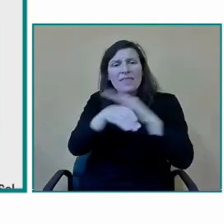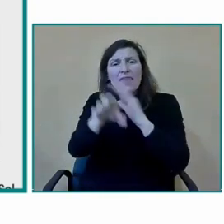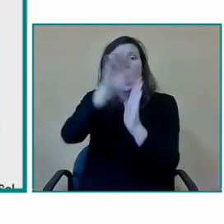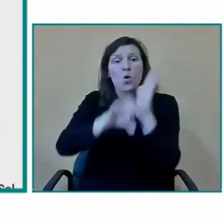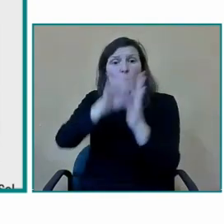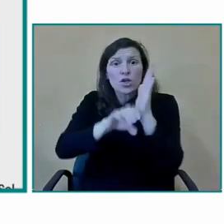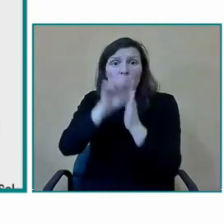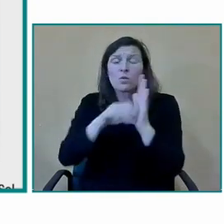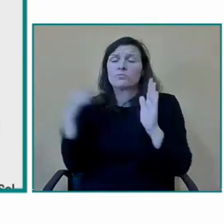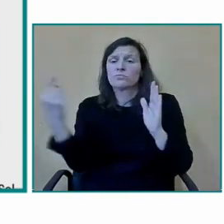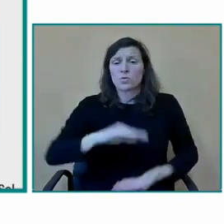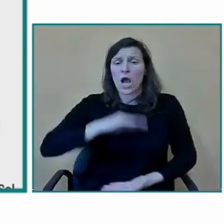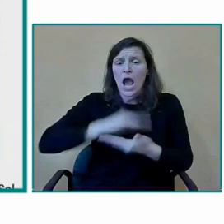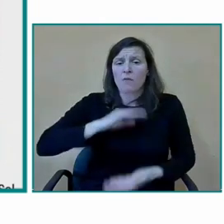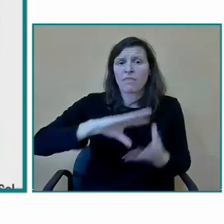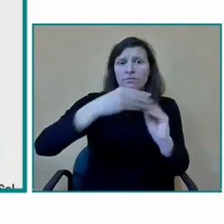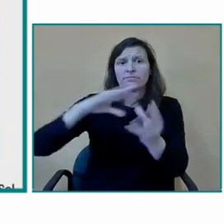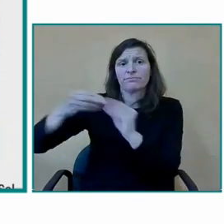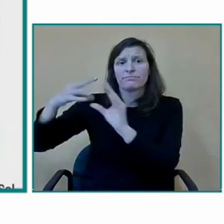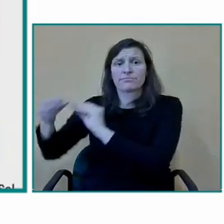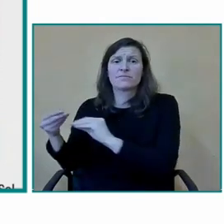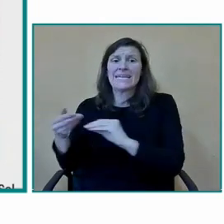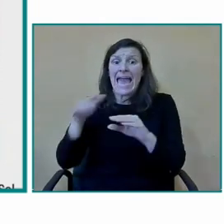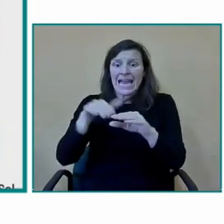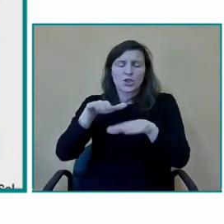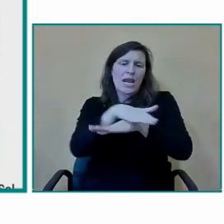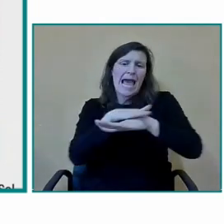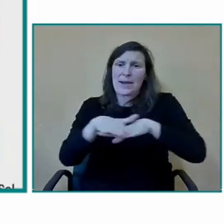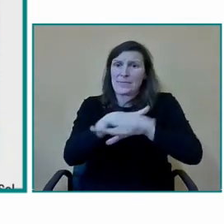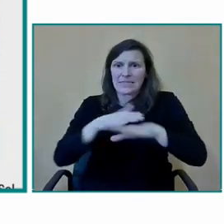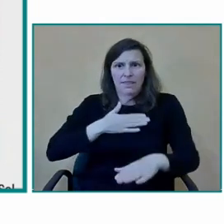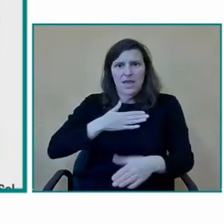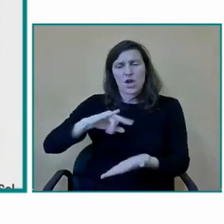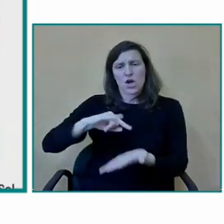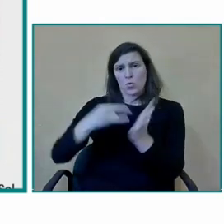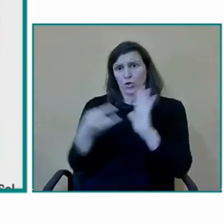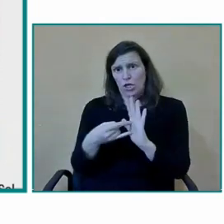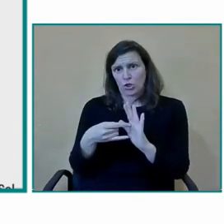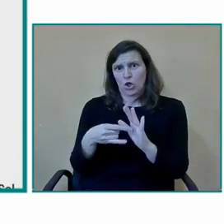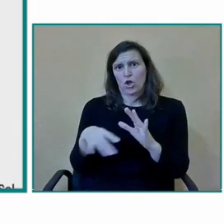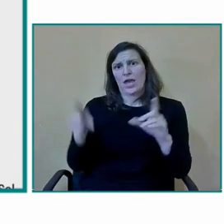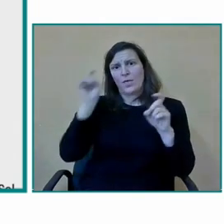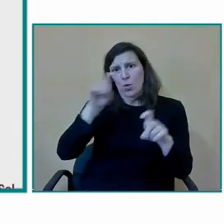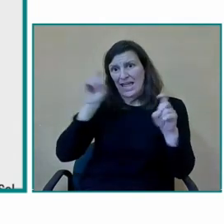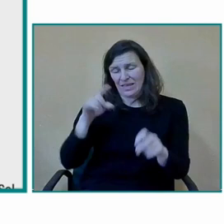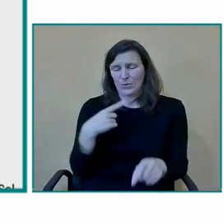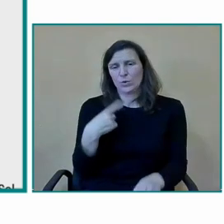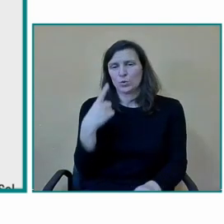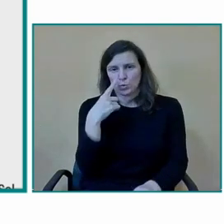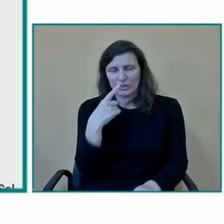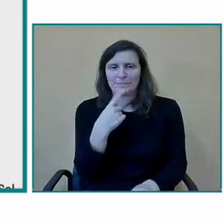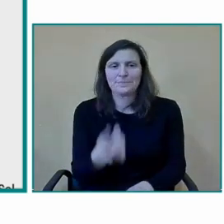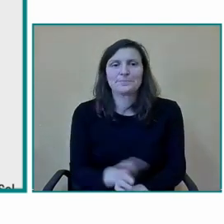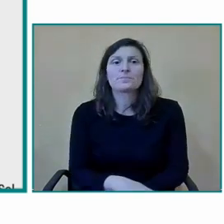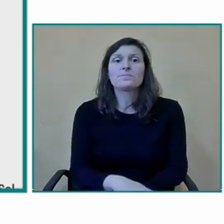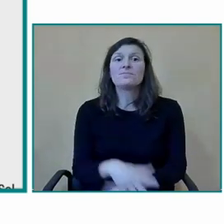metodológica los recursos que necesitan es la base de nuestro proyecto para ello entonces nuestra modalidad